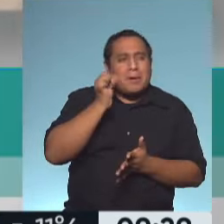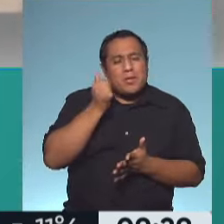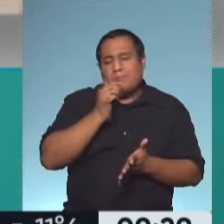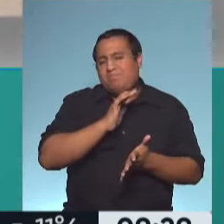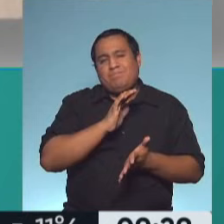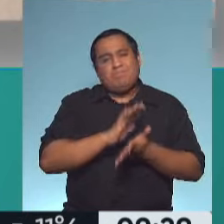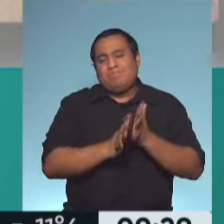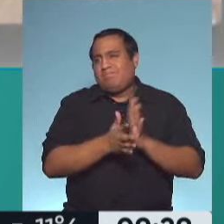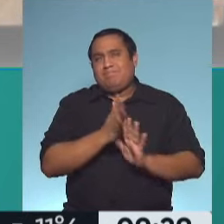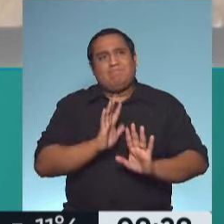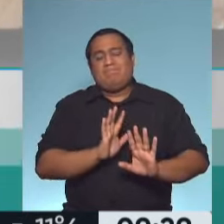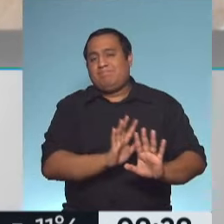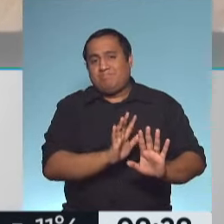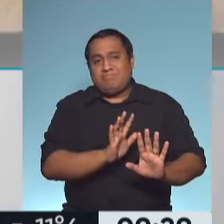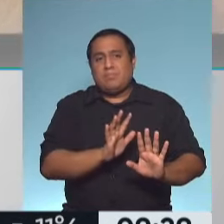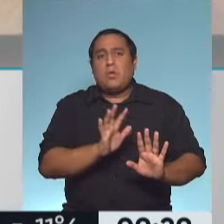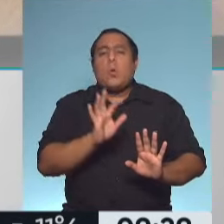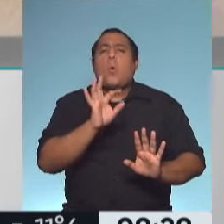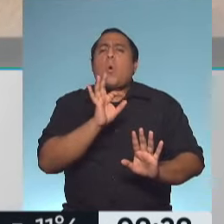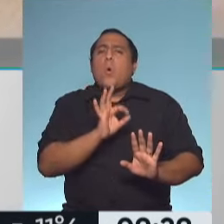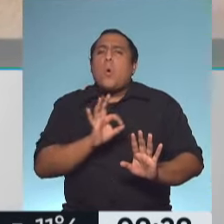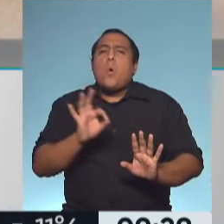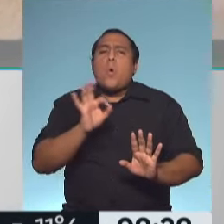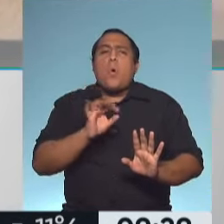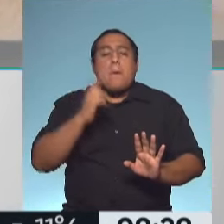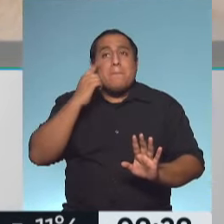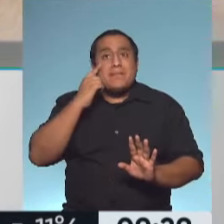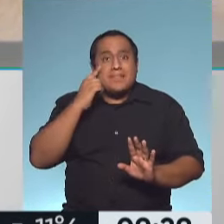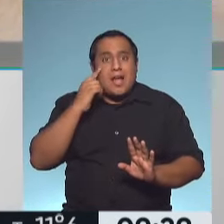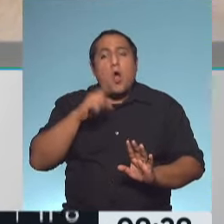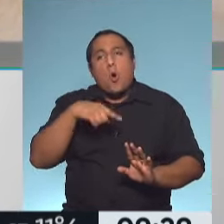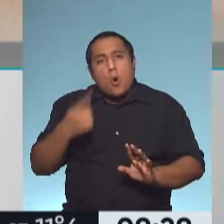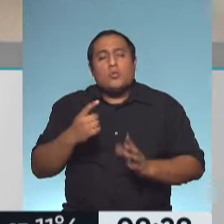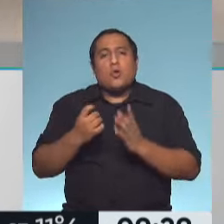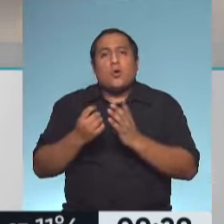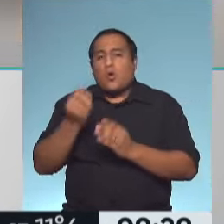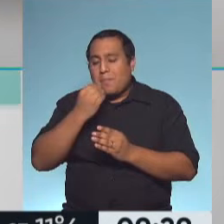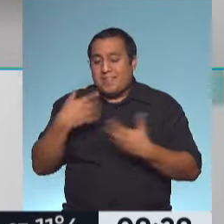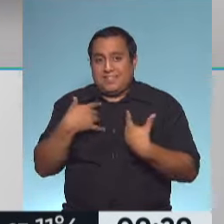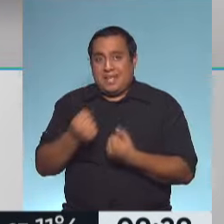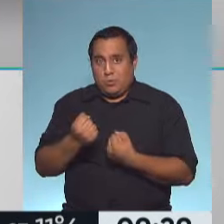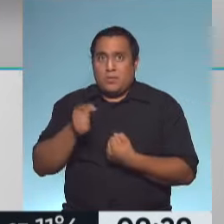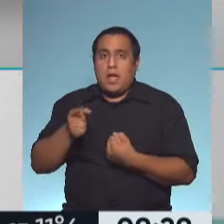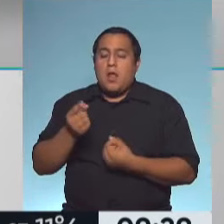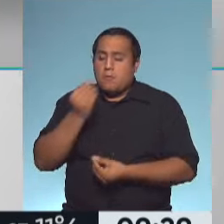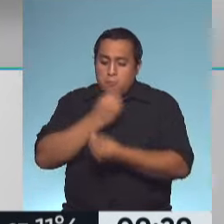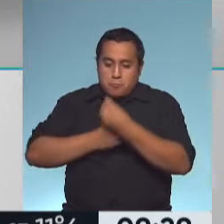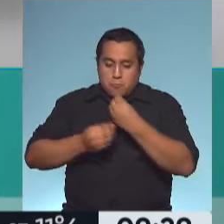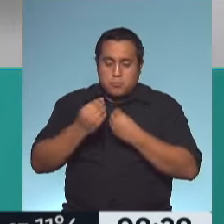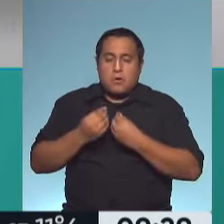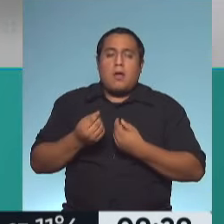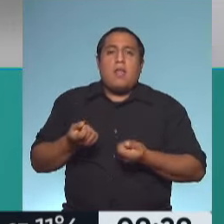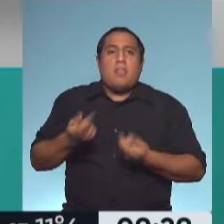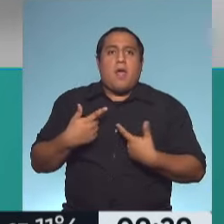accesible o generar algún alimento saludable, amigable, que nos pueda dar una satisfacción frente a esa